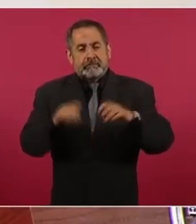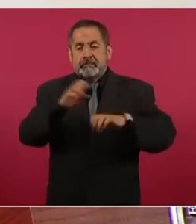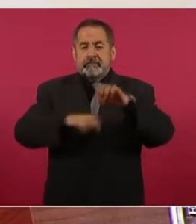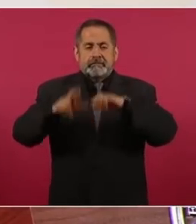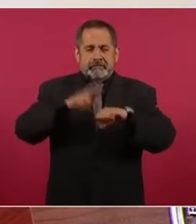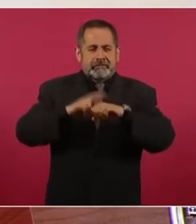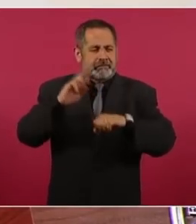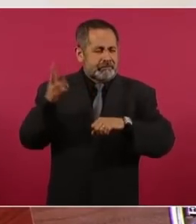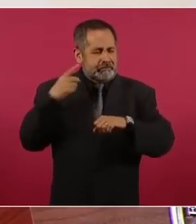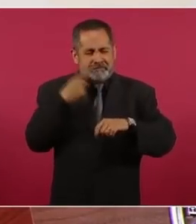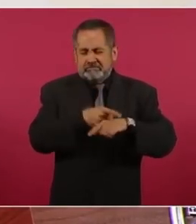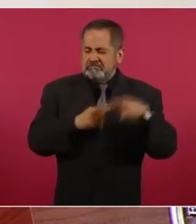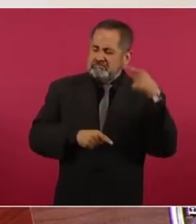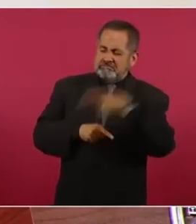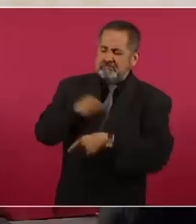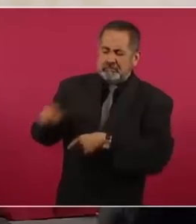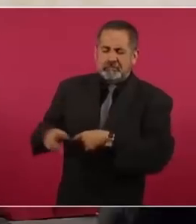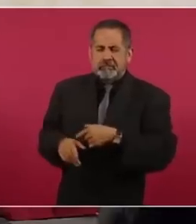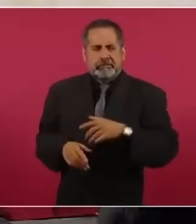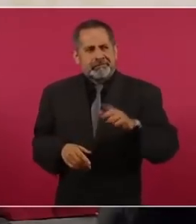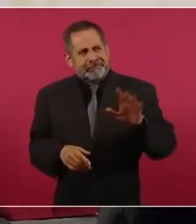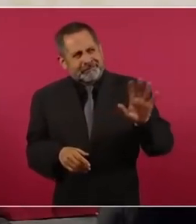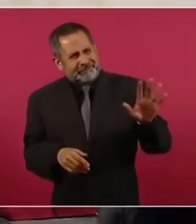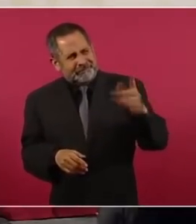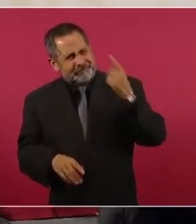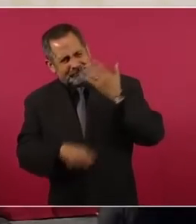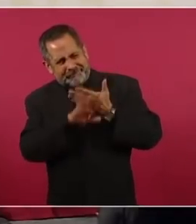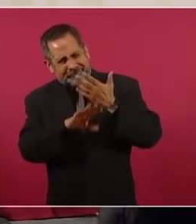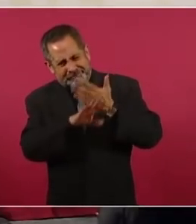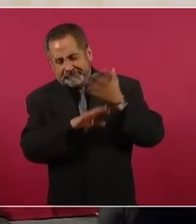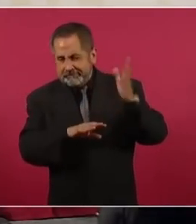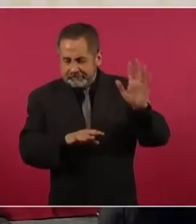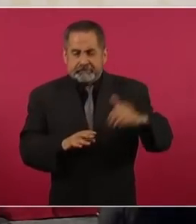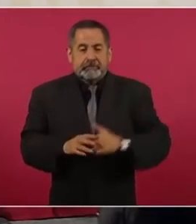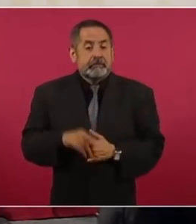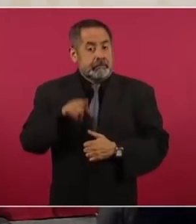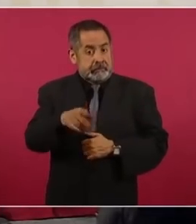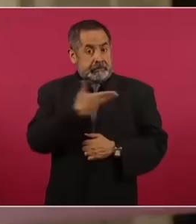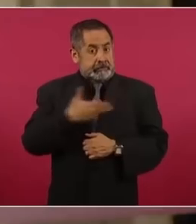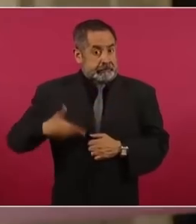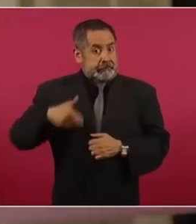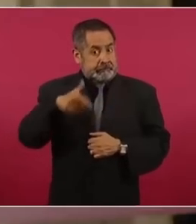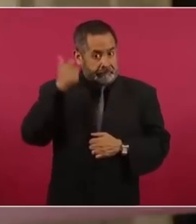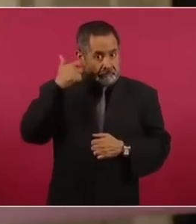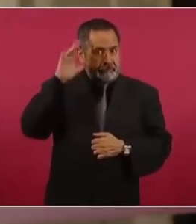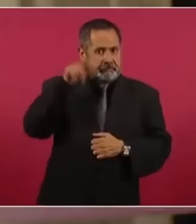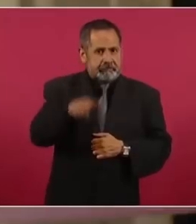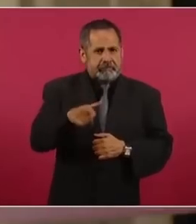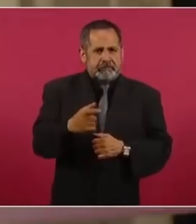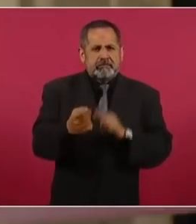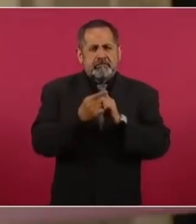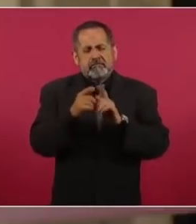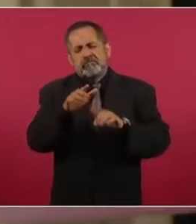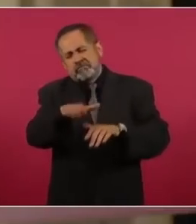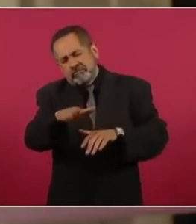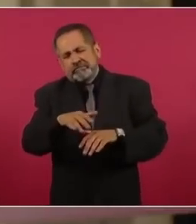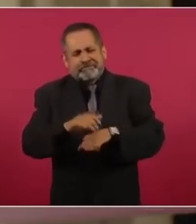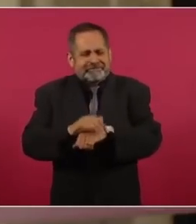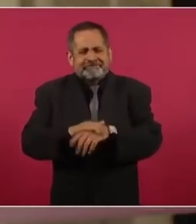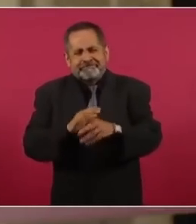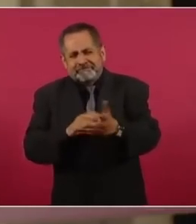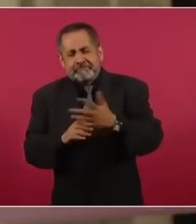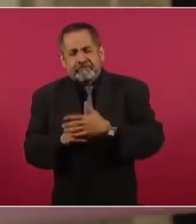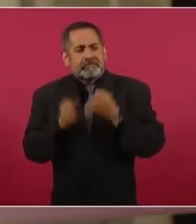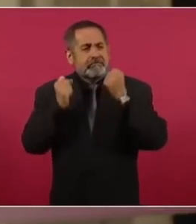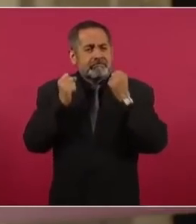Washington era terrible. ¿Qué hacer? El presidente me dice, entonces me llama familiarmente, toca yo, hay